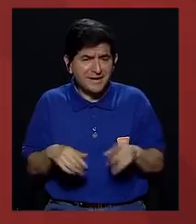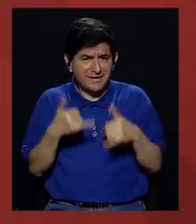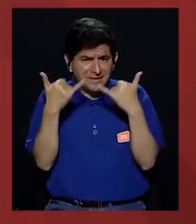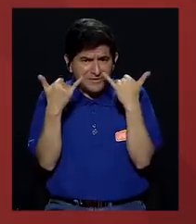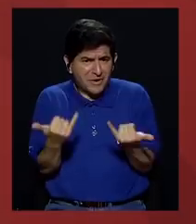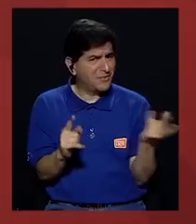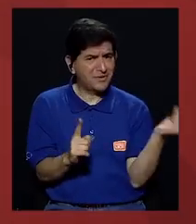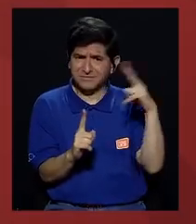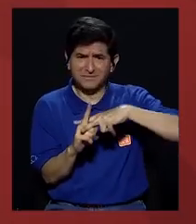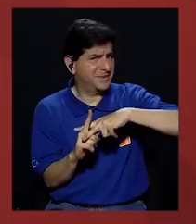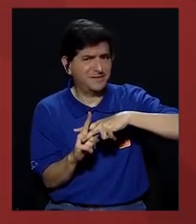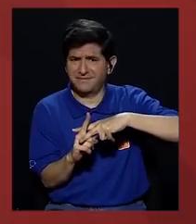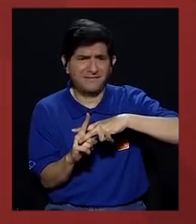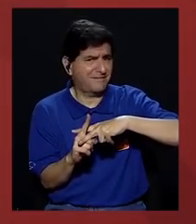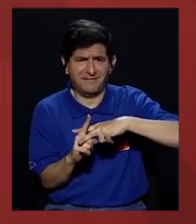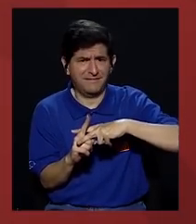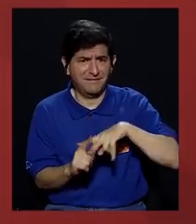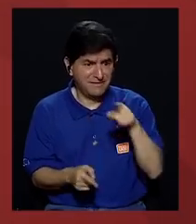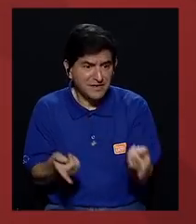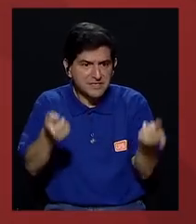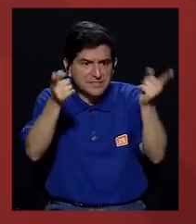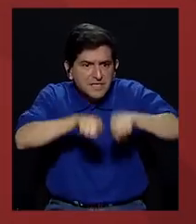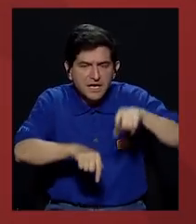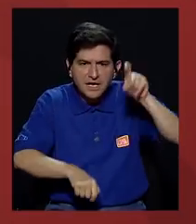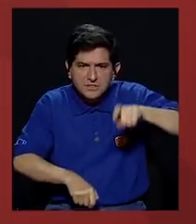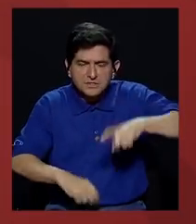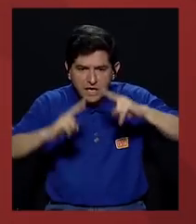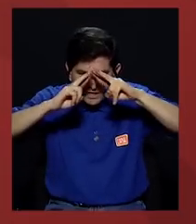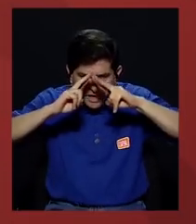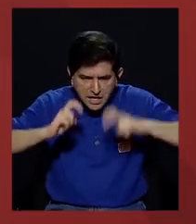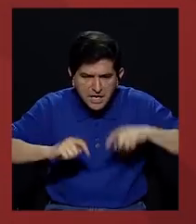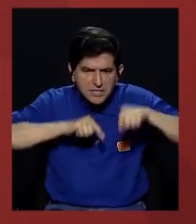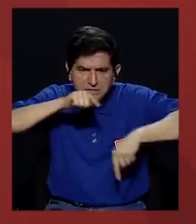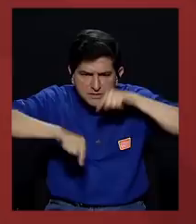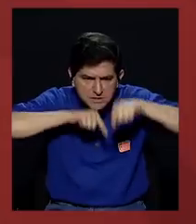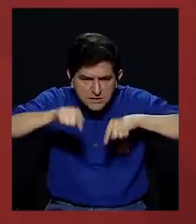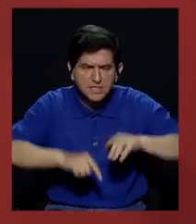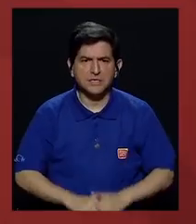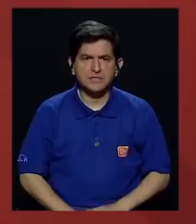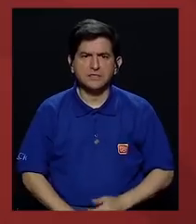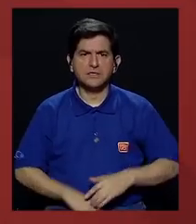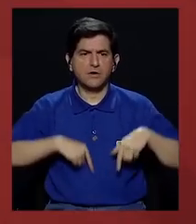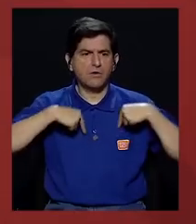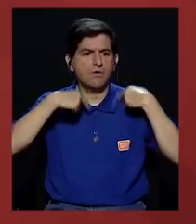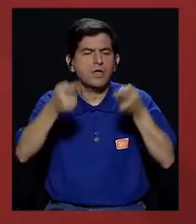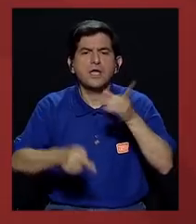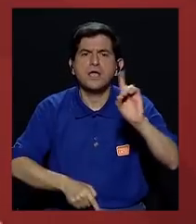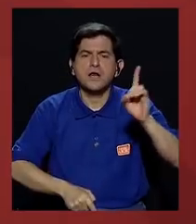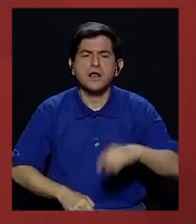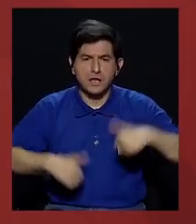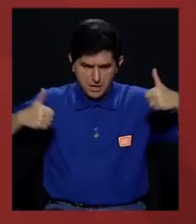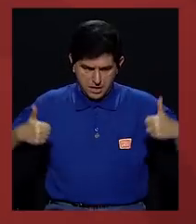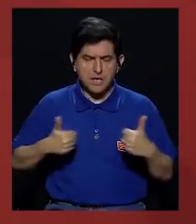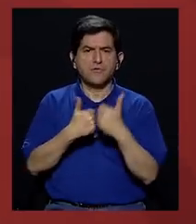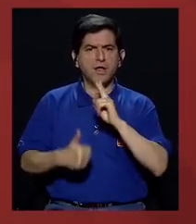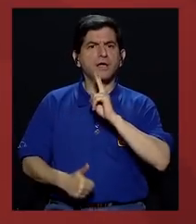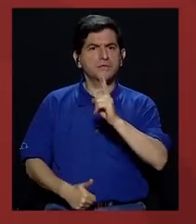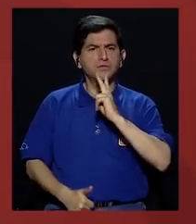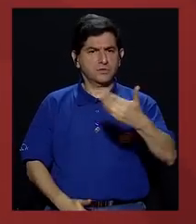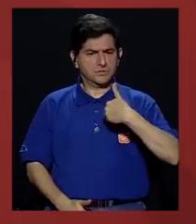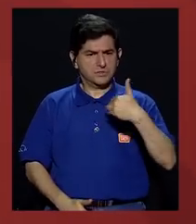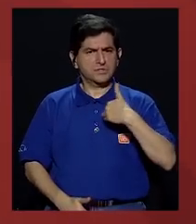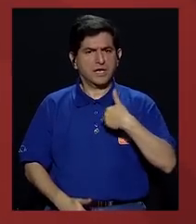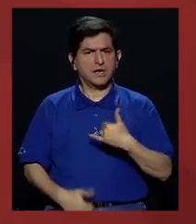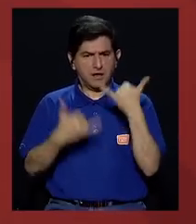en este caso no aplica. En este caso deberíamos de hacer una revisión crítica de hacia dónde vamos. ¿Y cuáles son los desafíos verdaderamente